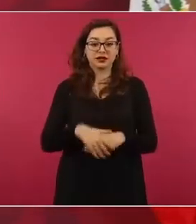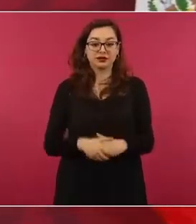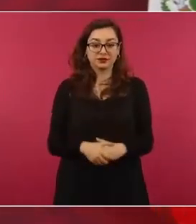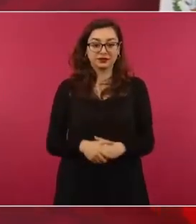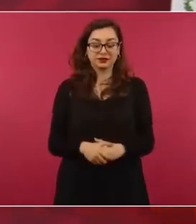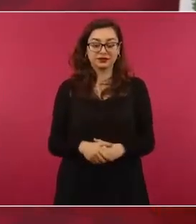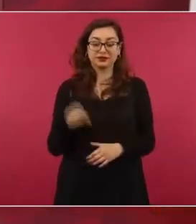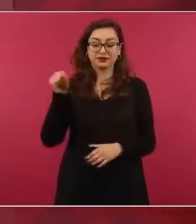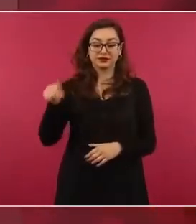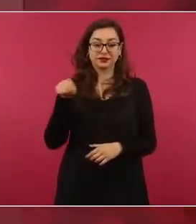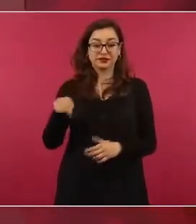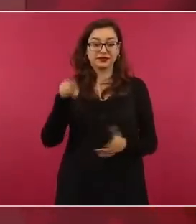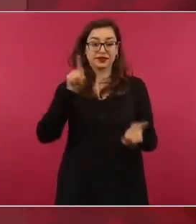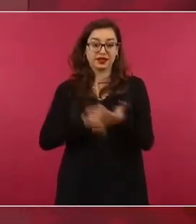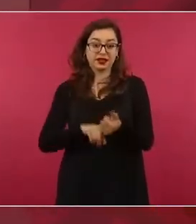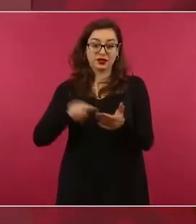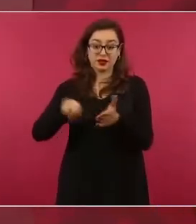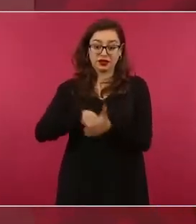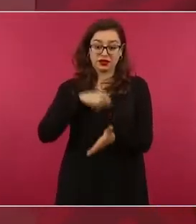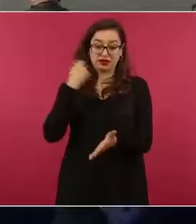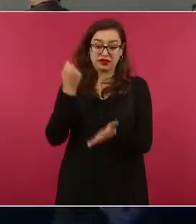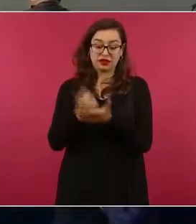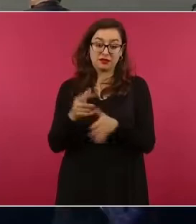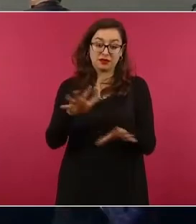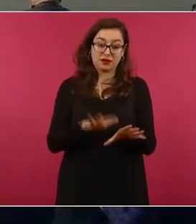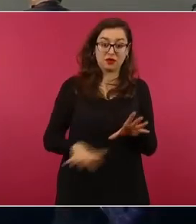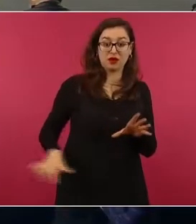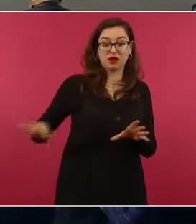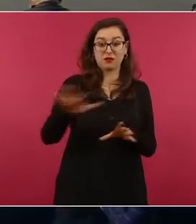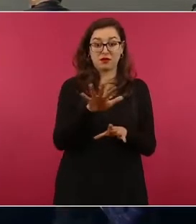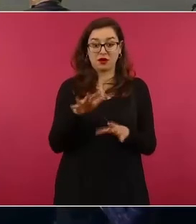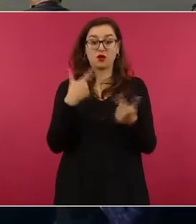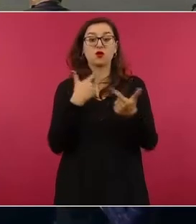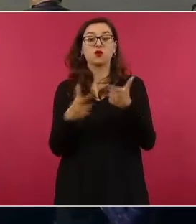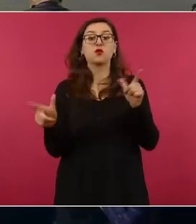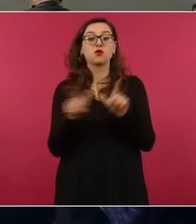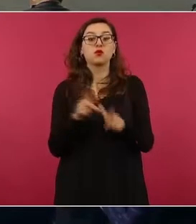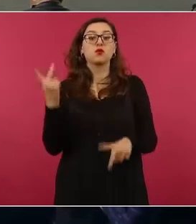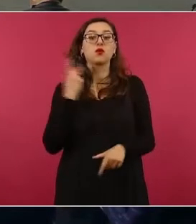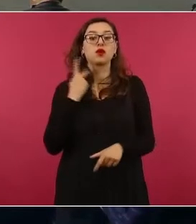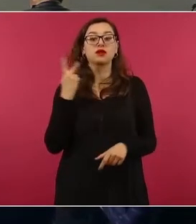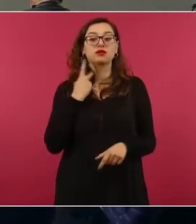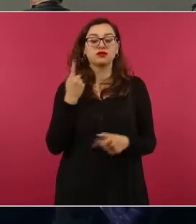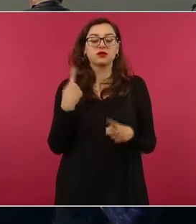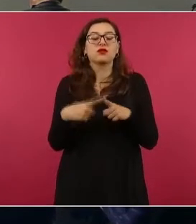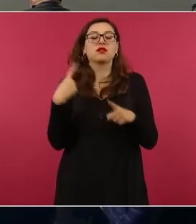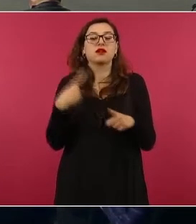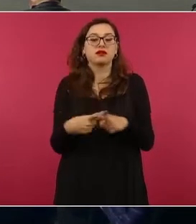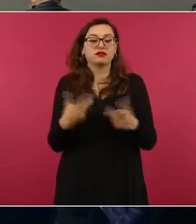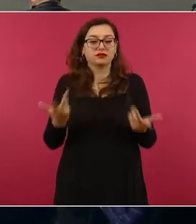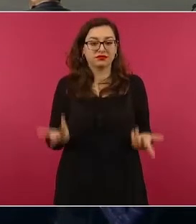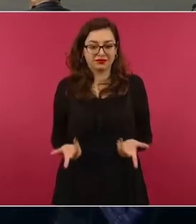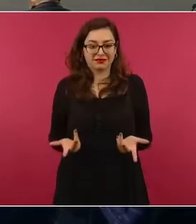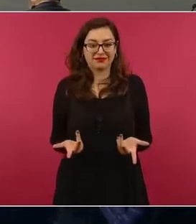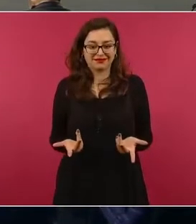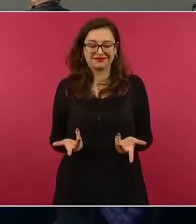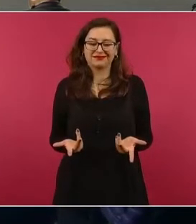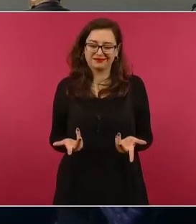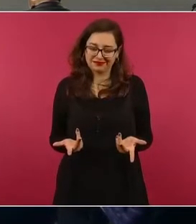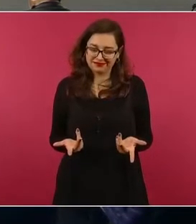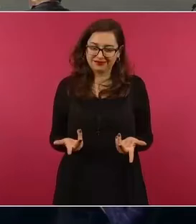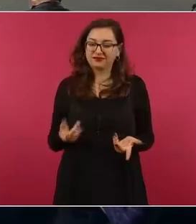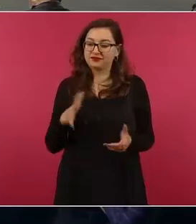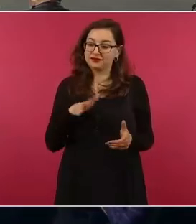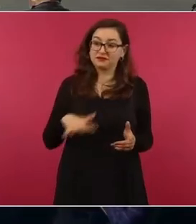el pueblo de Tamaulipas, que además fue ejemplar